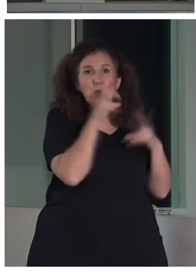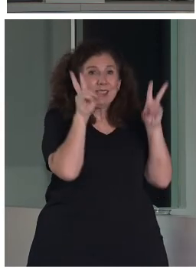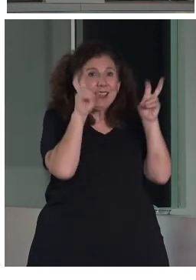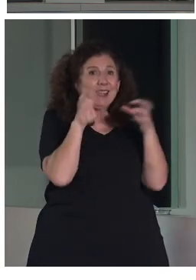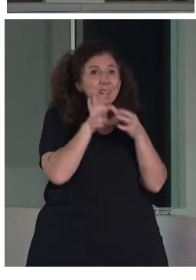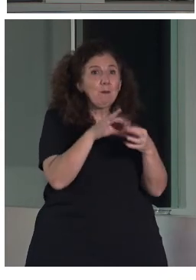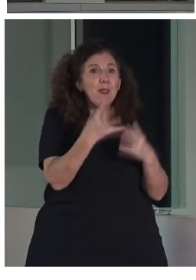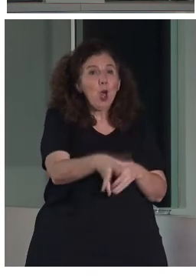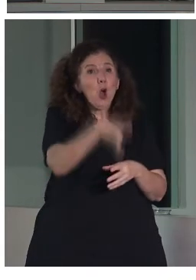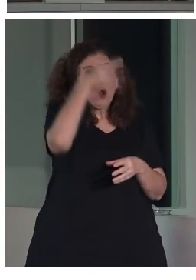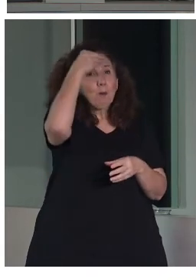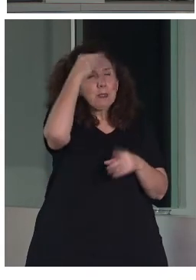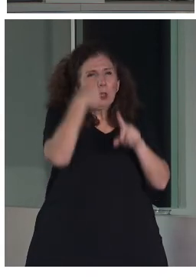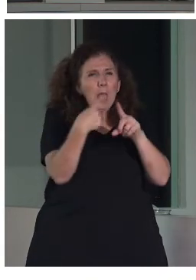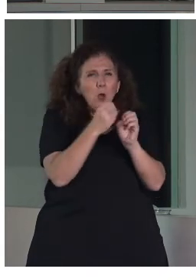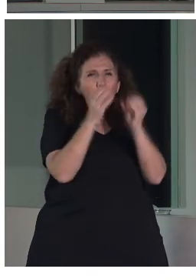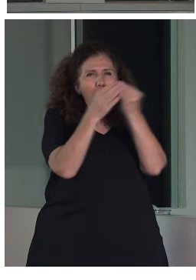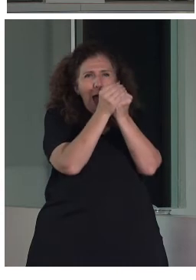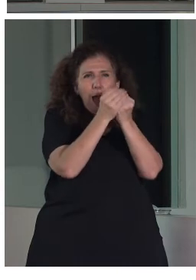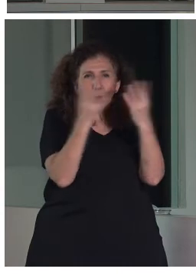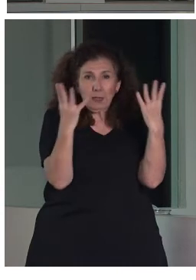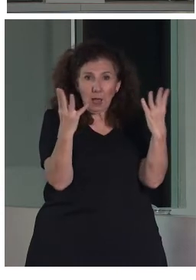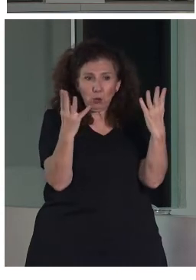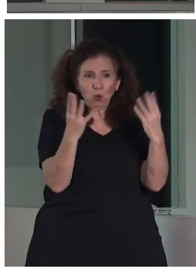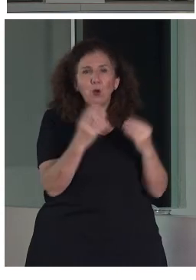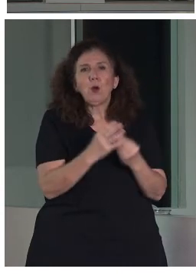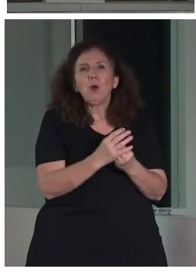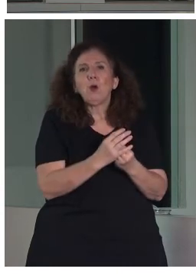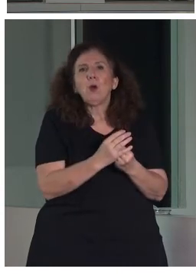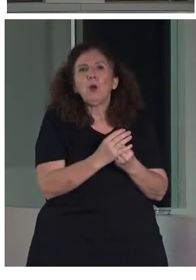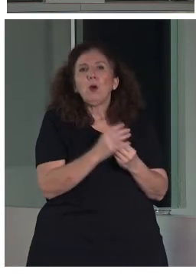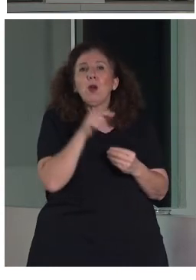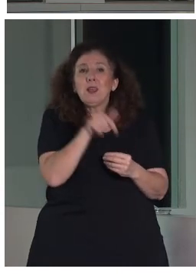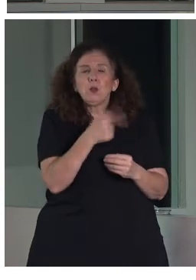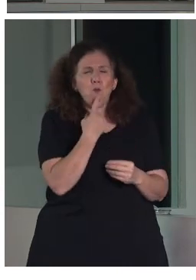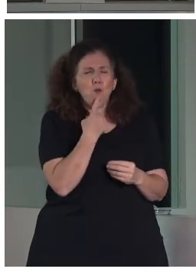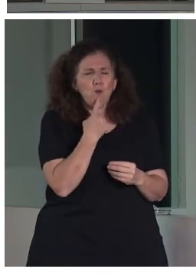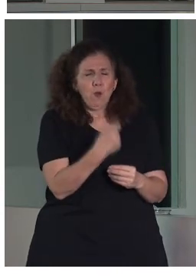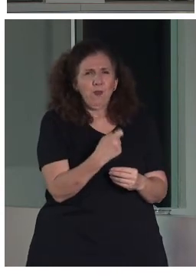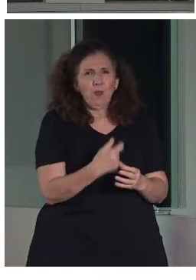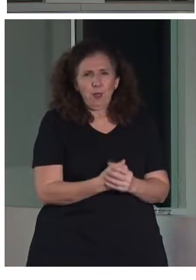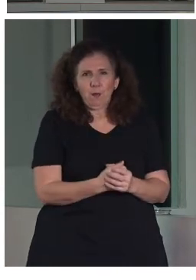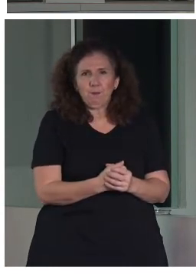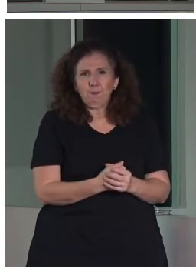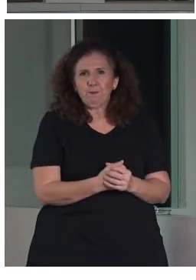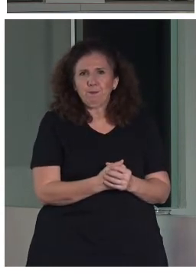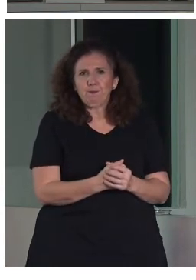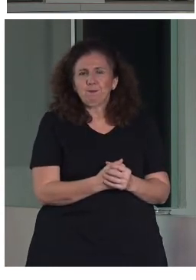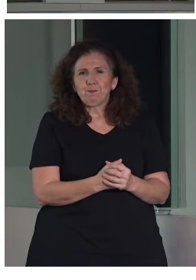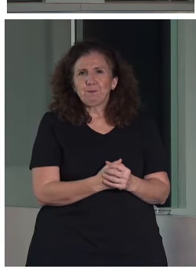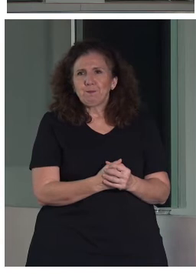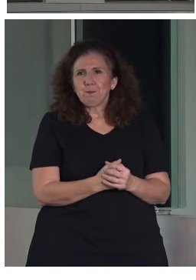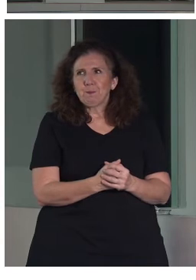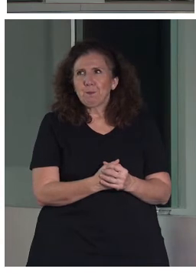de la comprensión de abstracciones, que resultan muchas veces muy complejas. incluye a